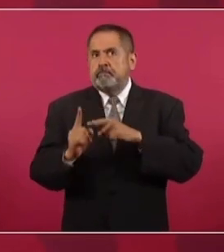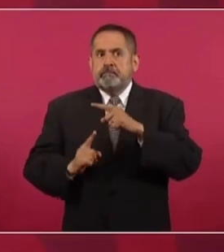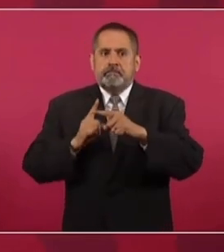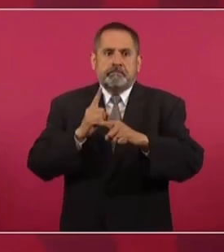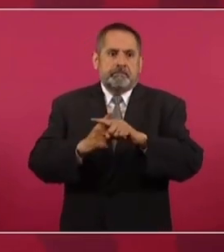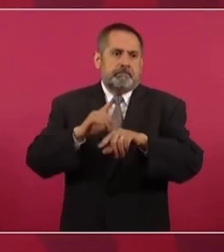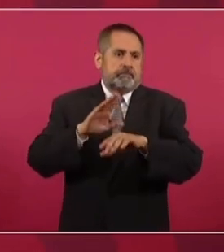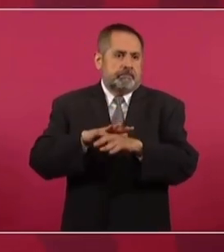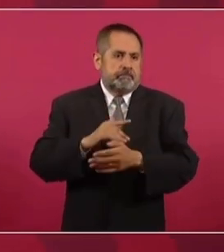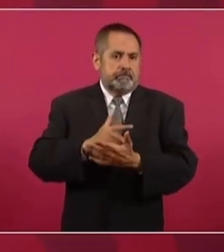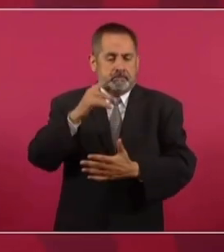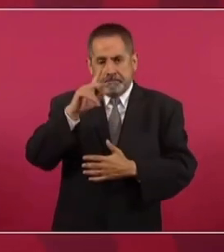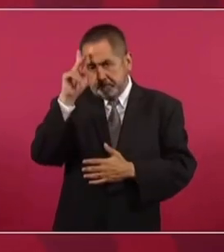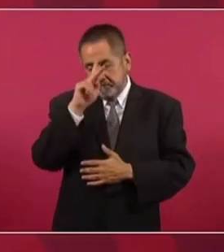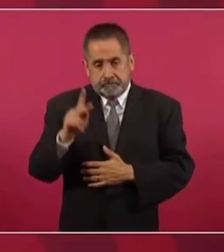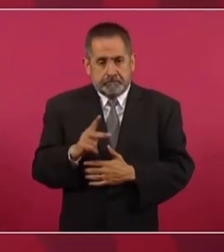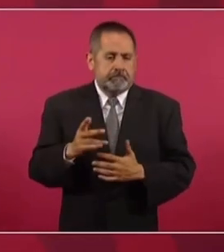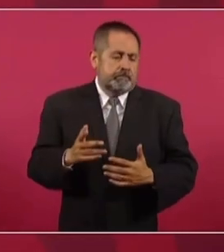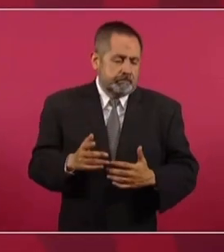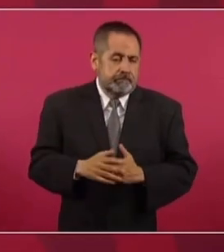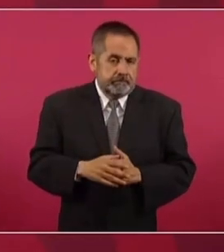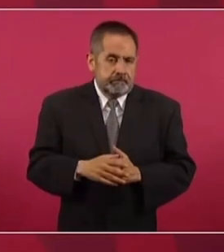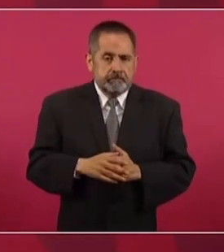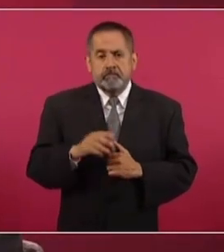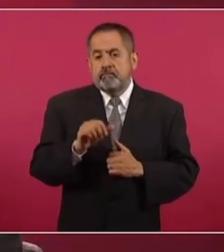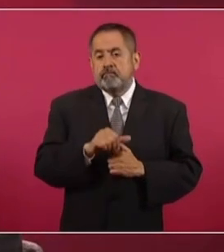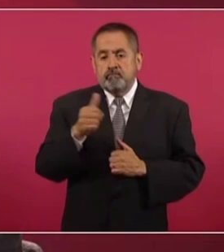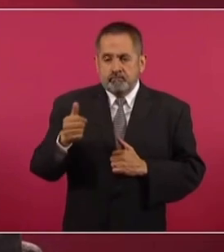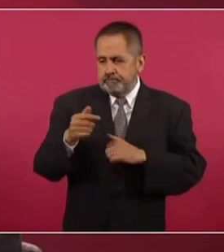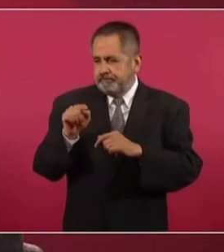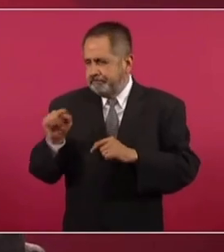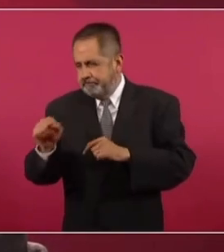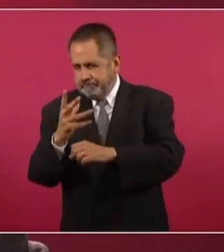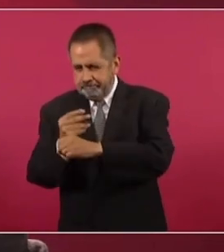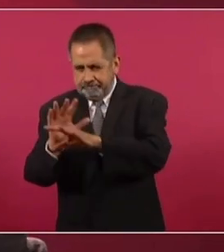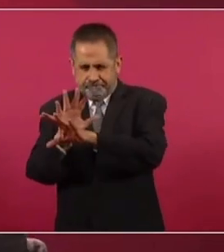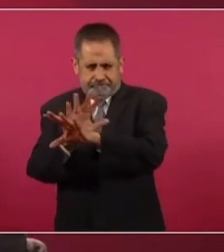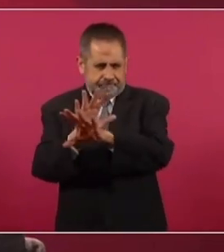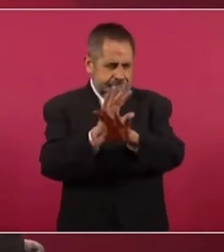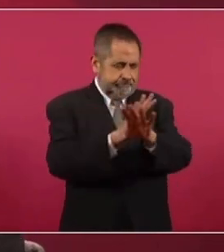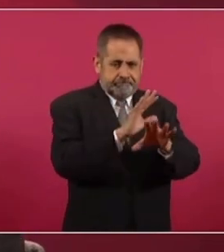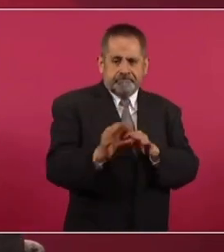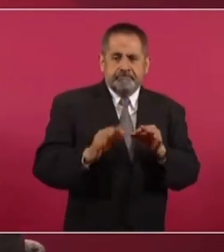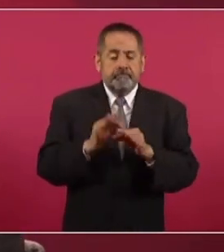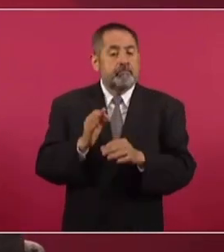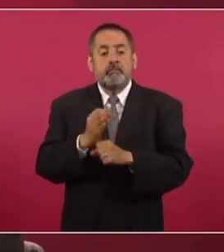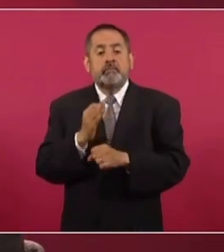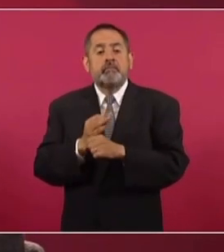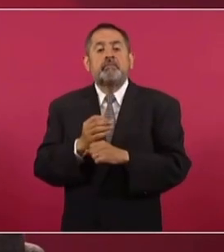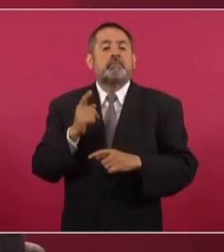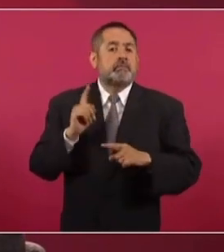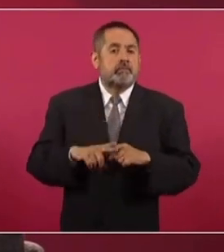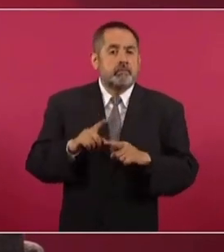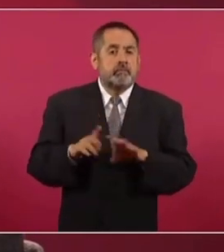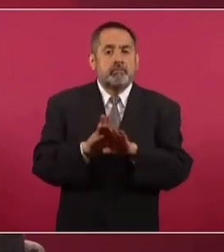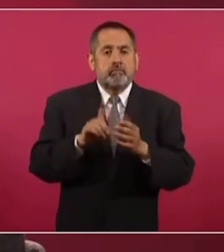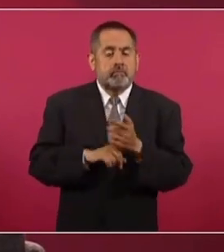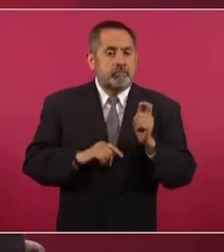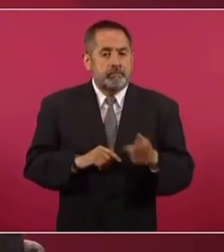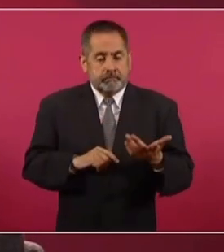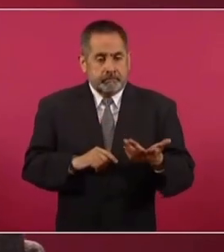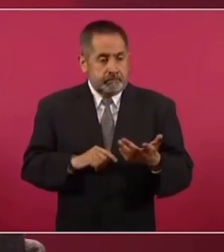situación de la pandemia. En otras áreas esta reestructuración, además de dar la oportunidad de que